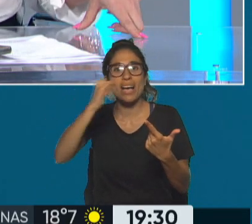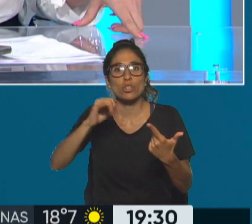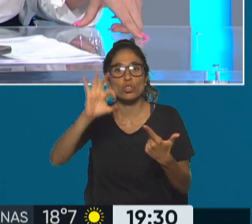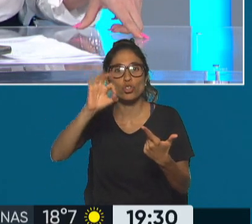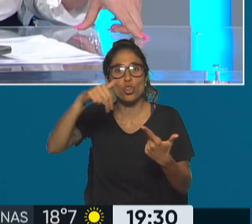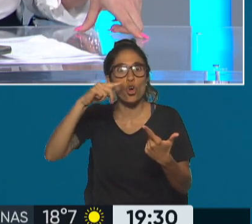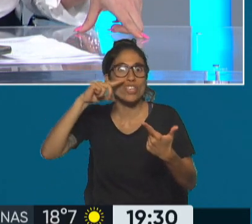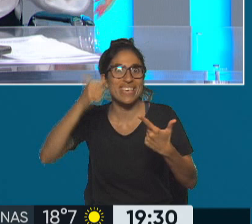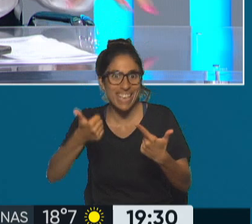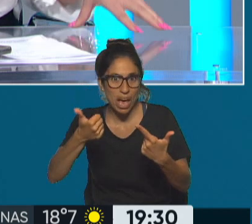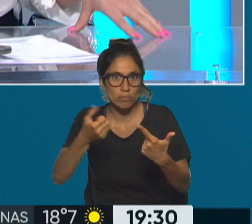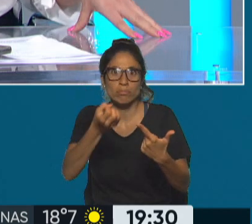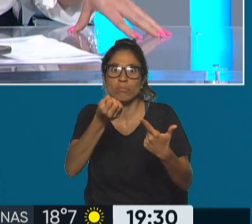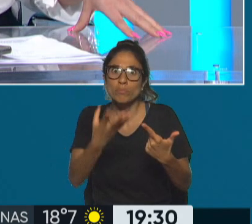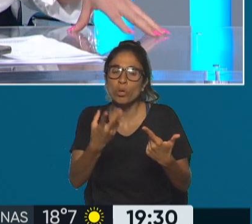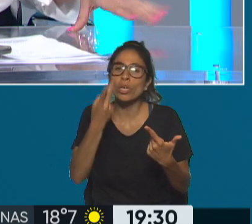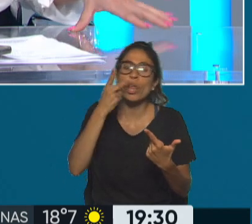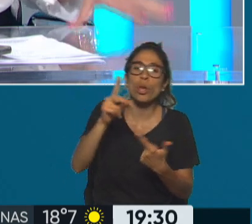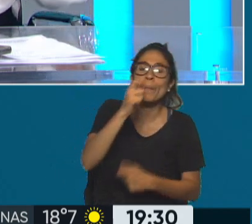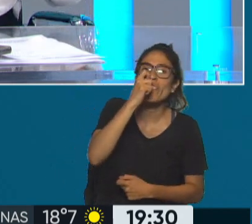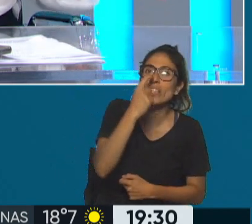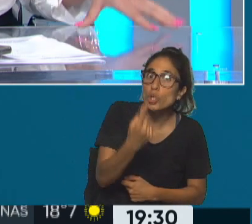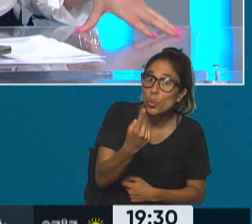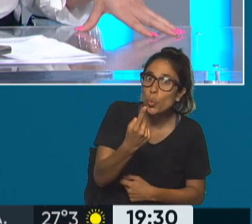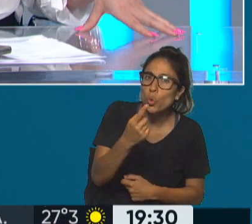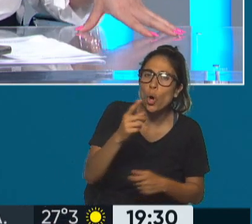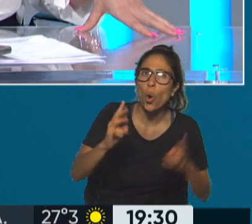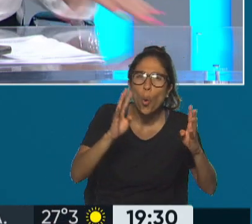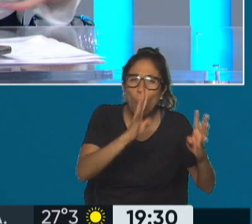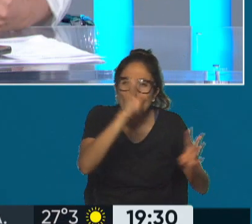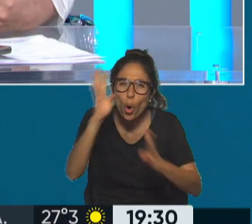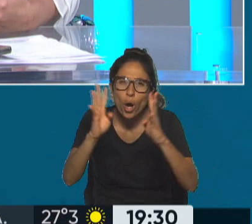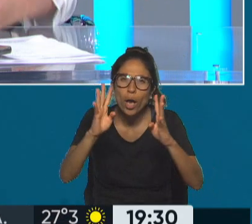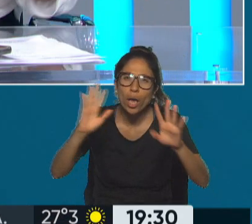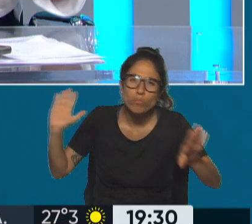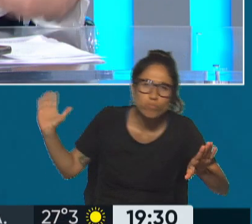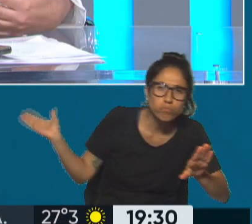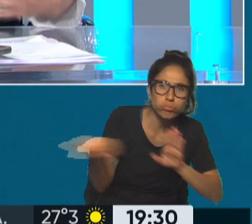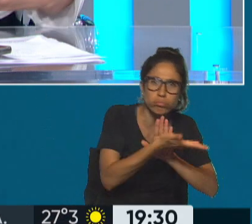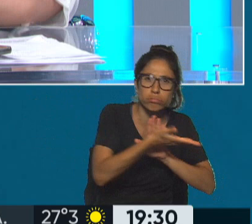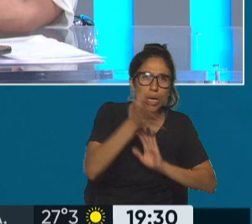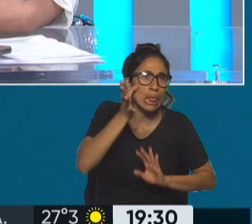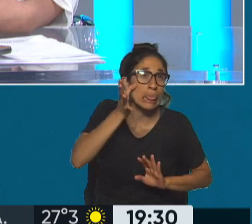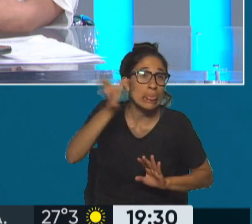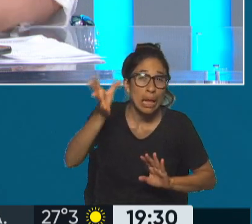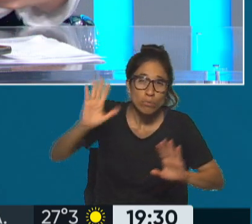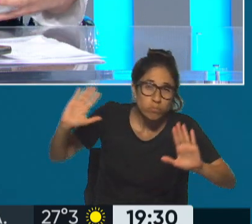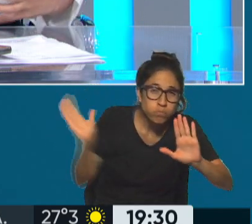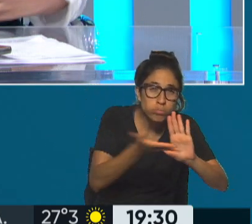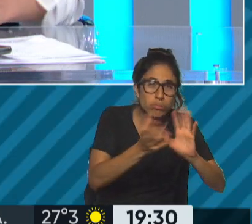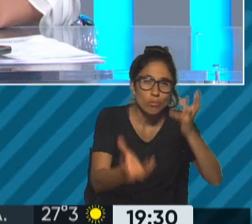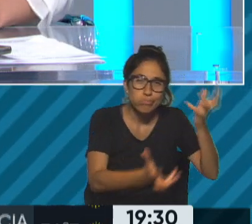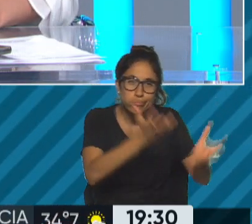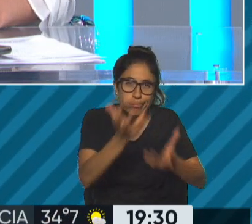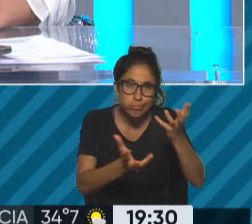mayor deforestación en la Amazonia muy cuestionado por esto Bolsonaro uno de los decretos de Lula daba por ejemplo a restablecer el fondo destinado a